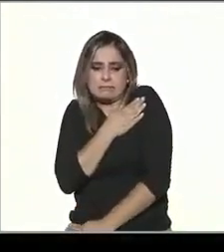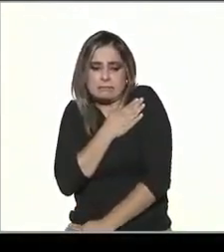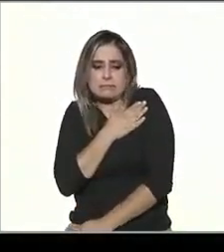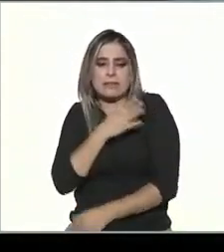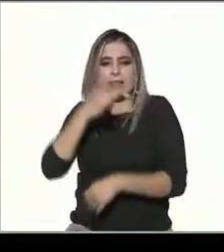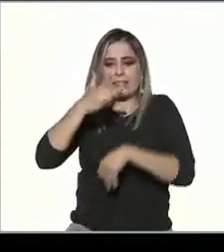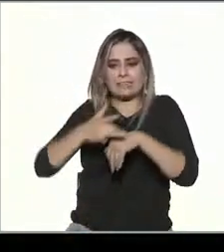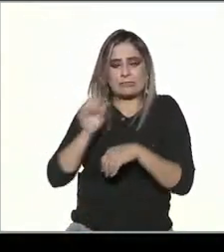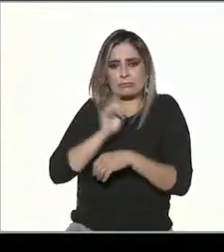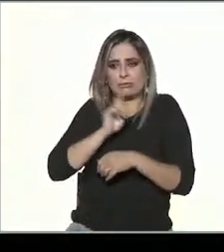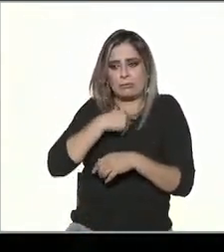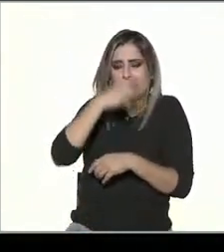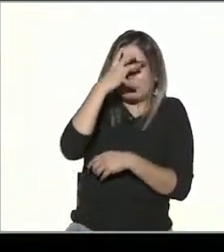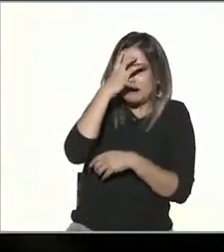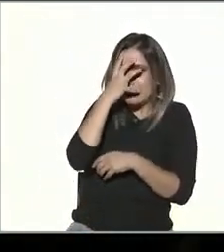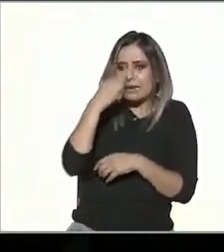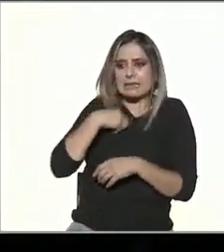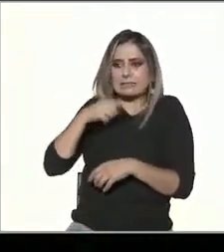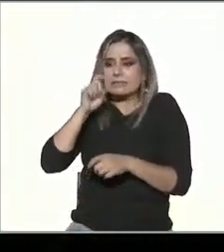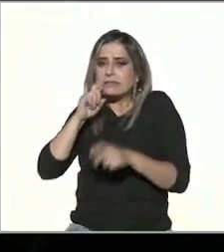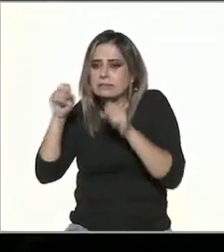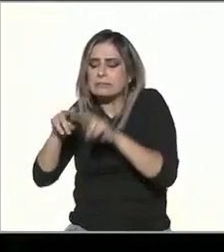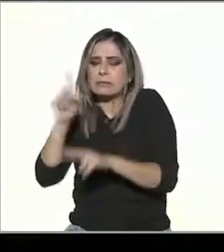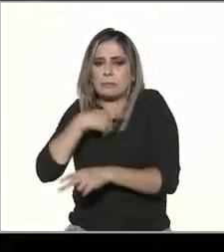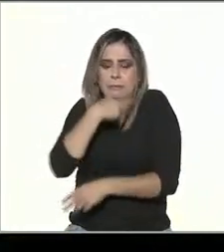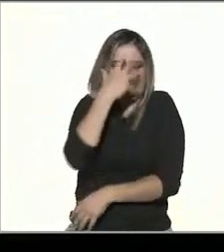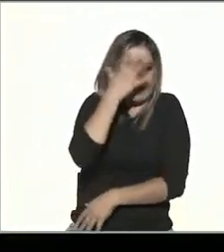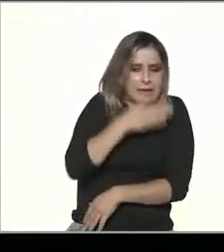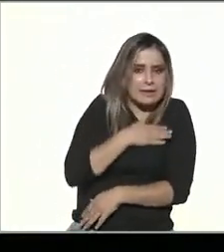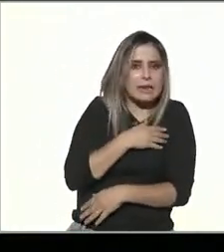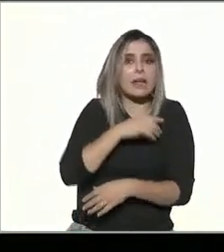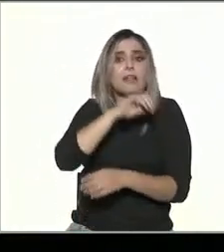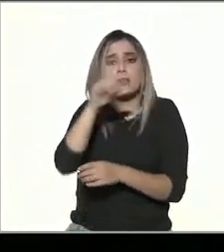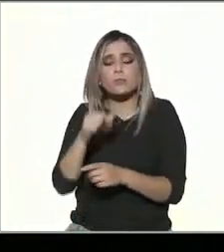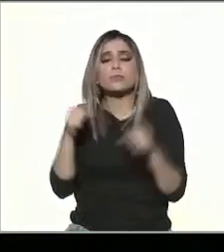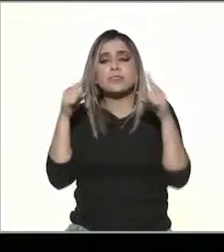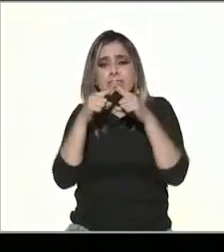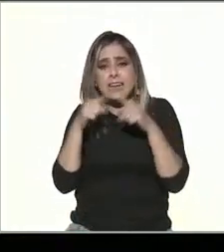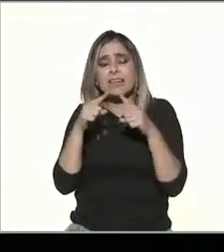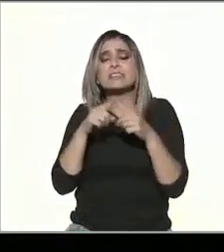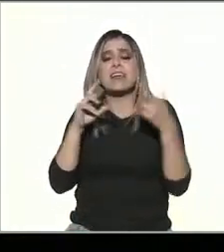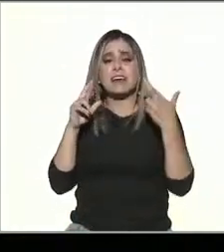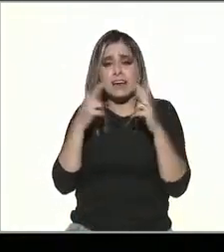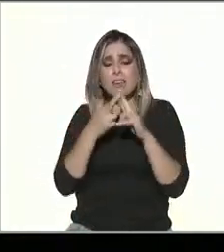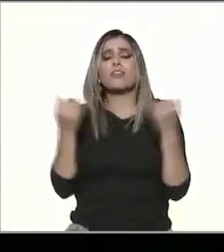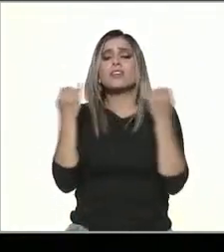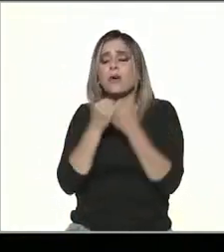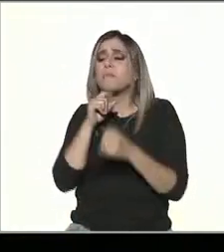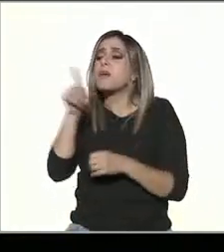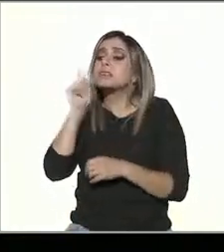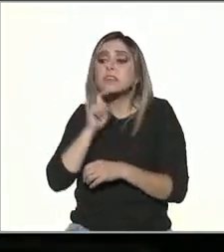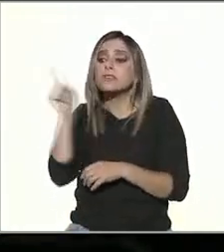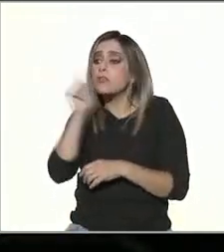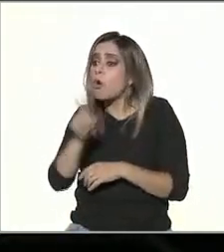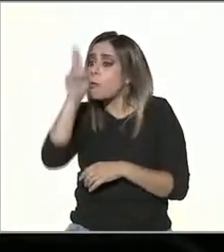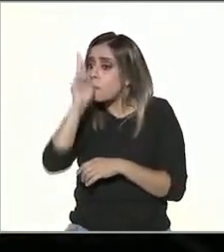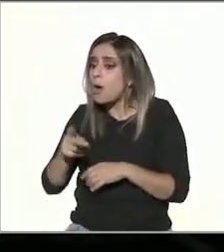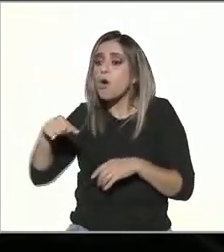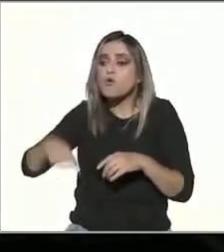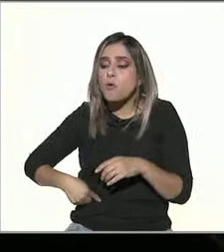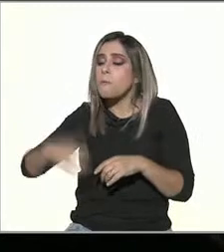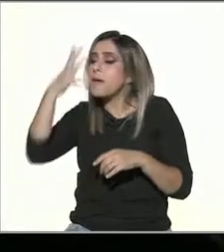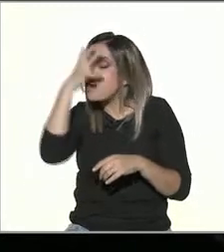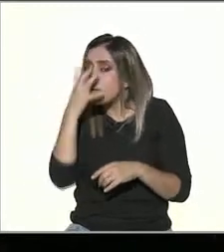desnudos hay una culpa en el sexo luego la iglesia viene y culpa más al sexo y también es una culpa y también es una